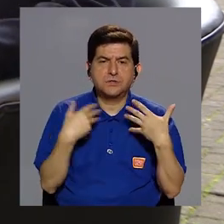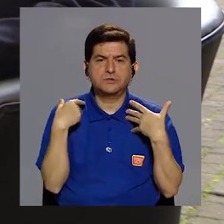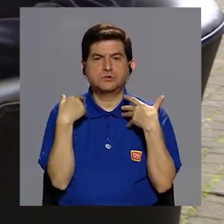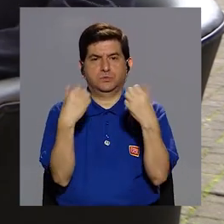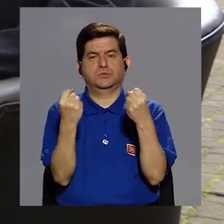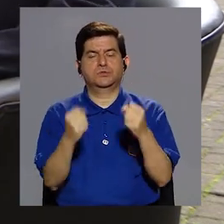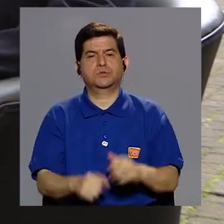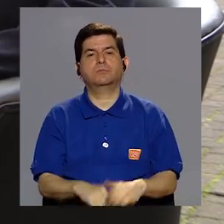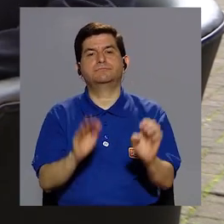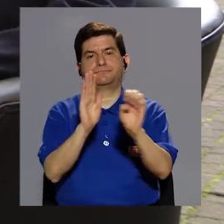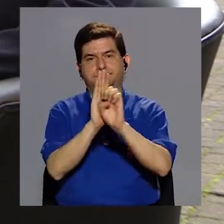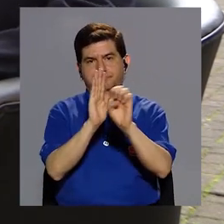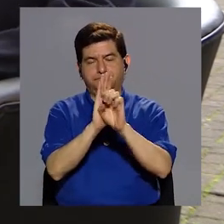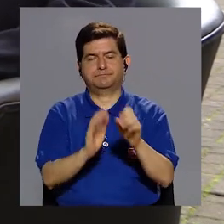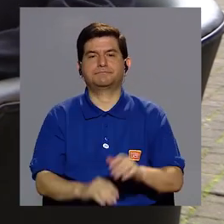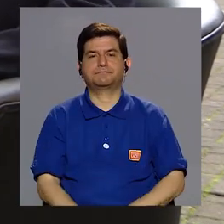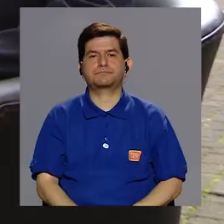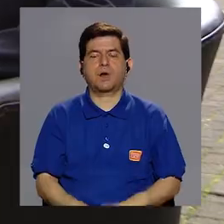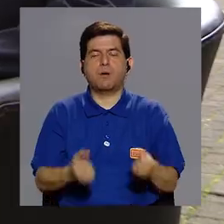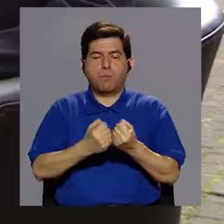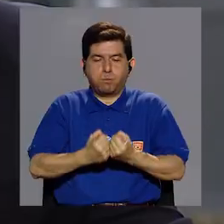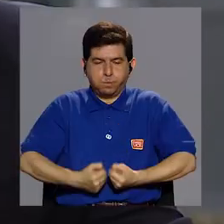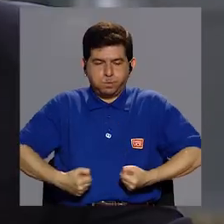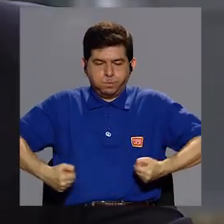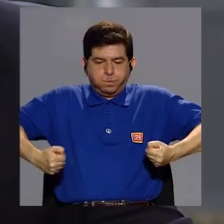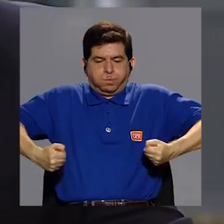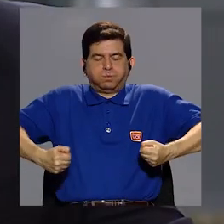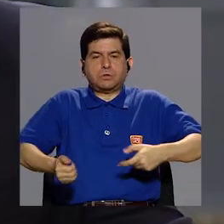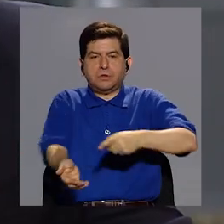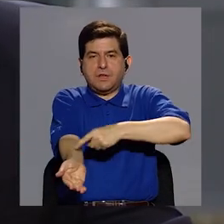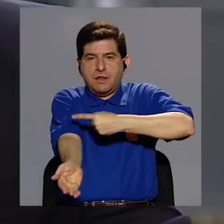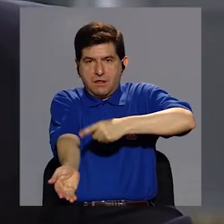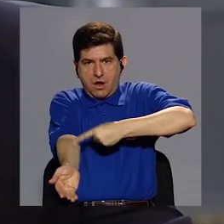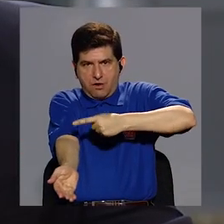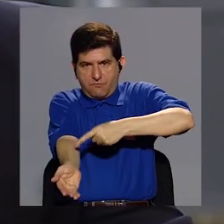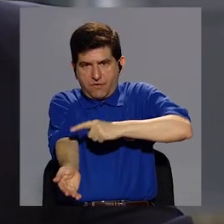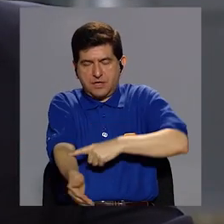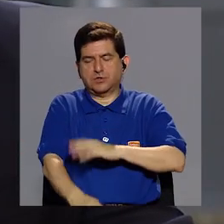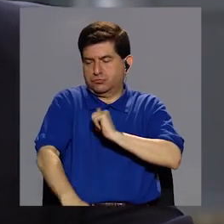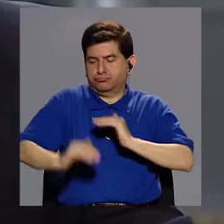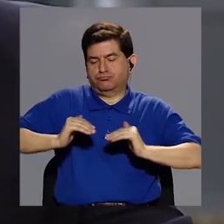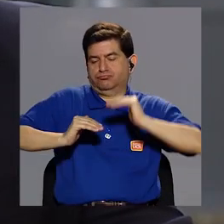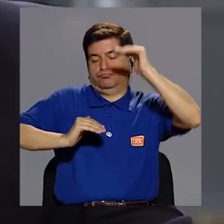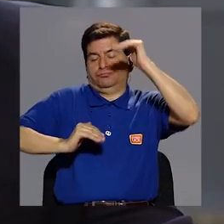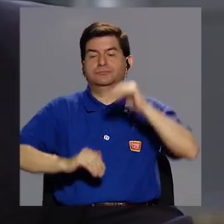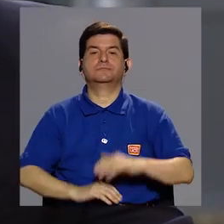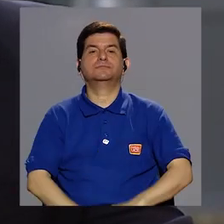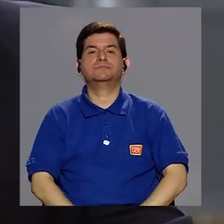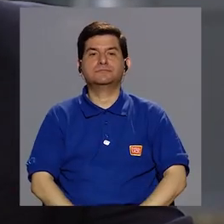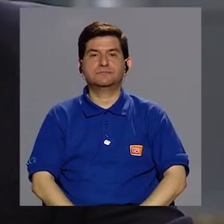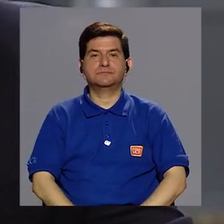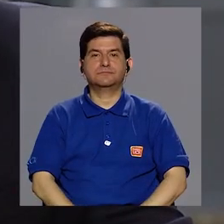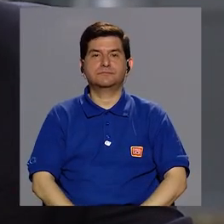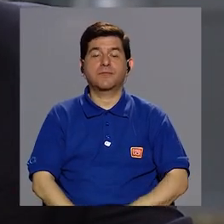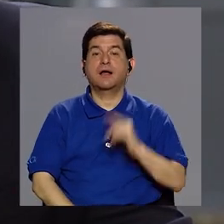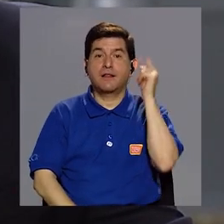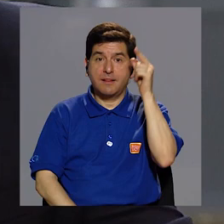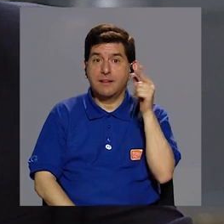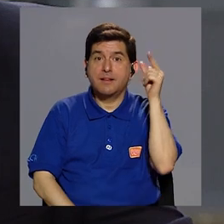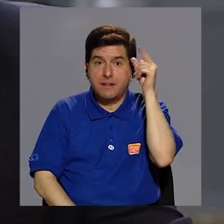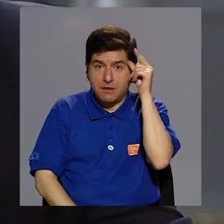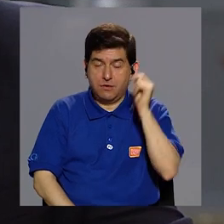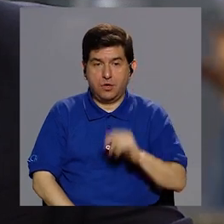de salud, como por ejemplo la obesidad, la diabetes, la hipertensión. Y esto